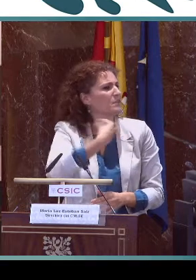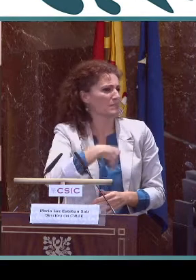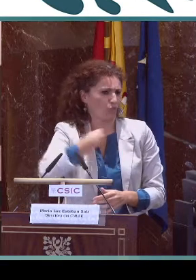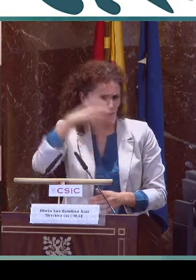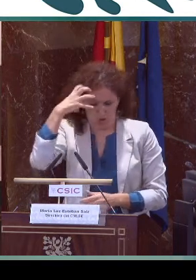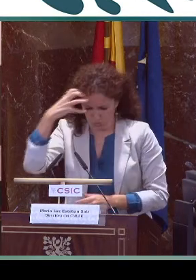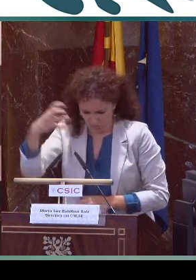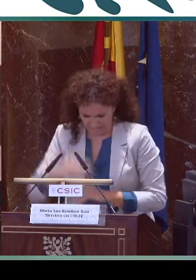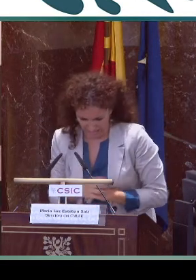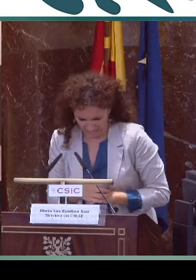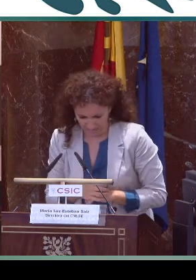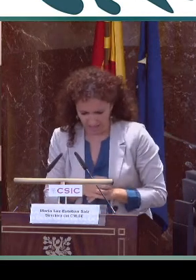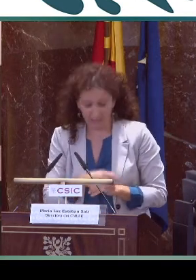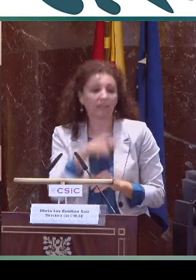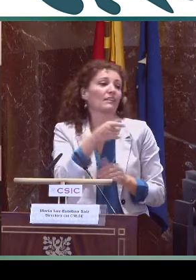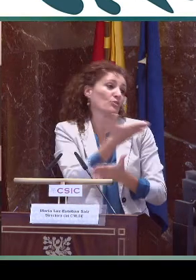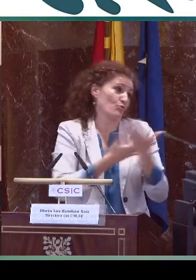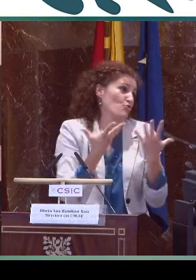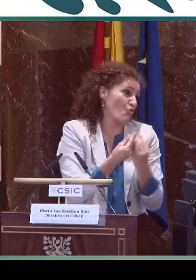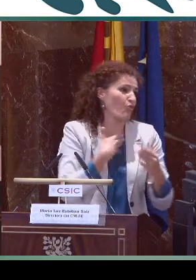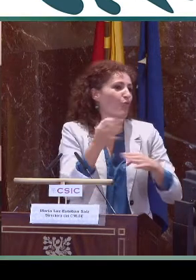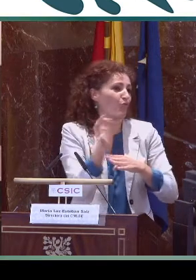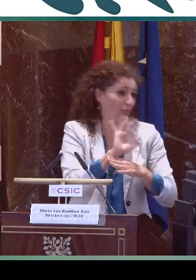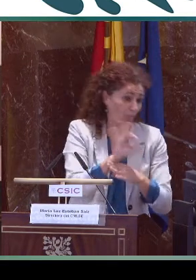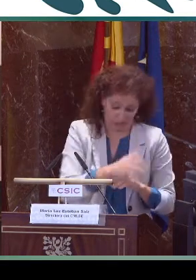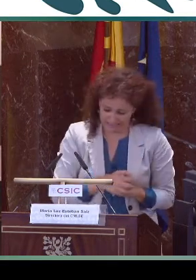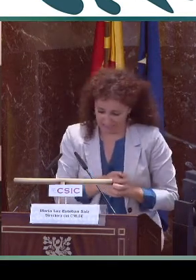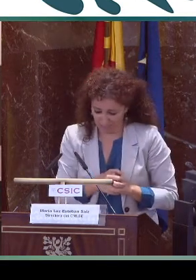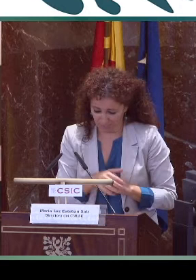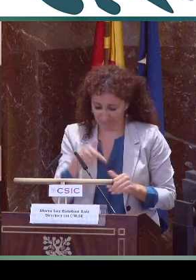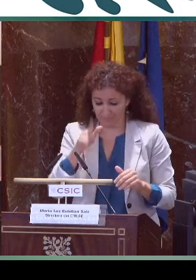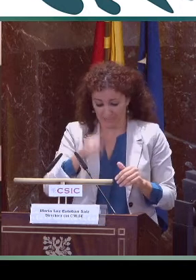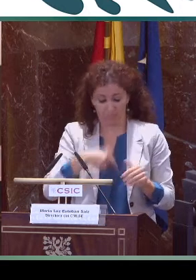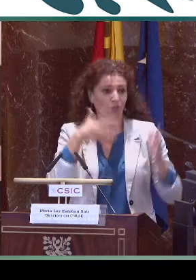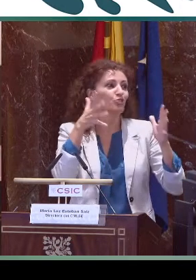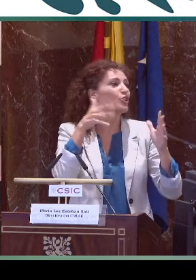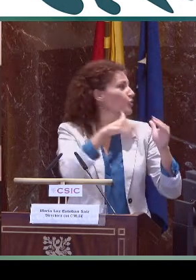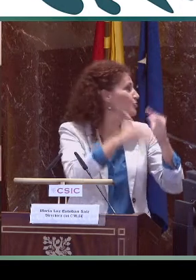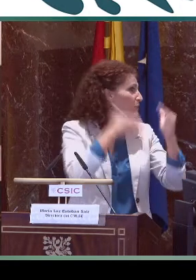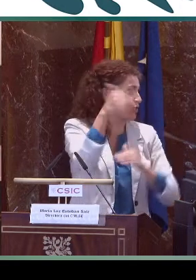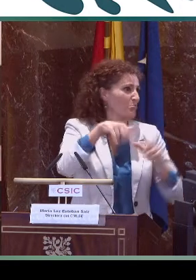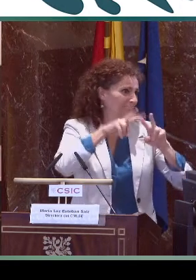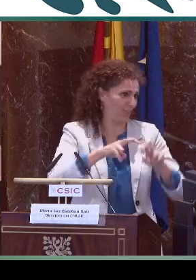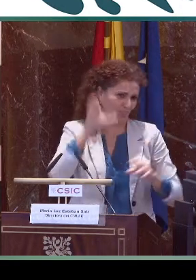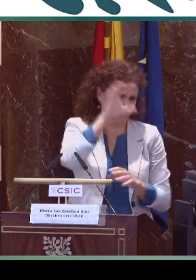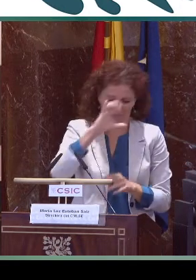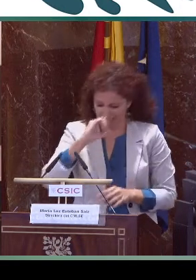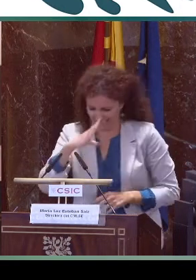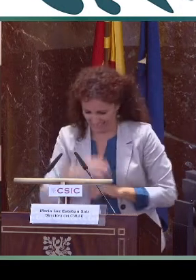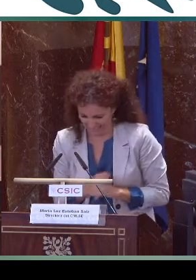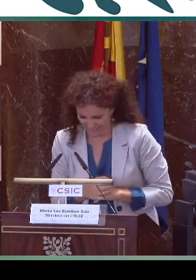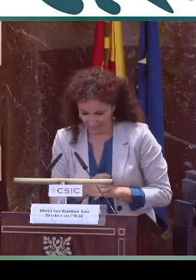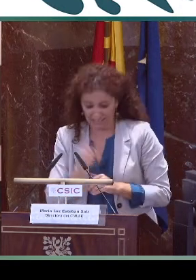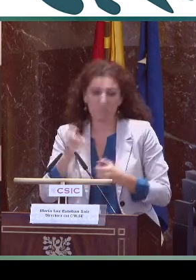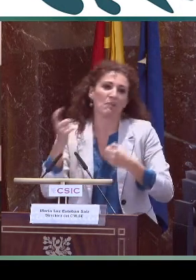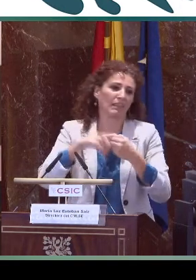Honor está compuesto como presidenta de él, su majestad, la reina, en colaboración con la Fundación CNSE, Consejo Superior de